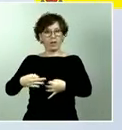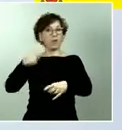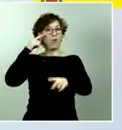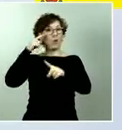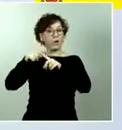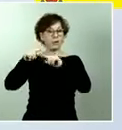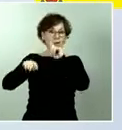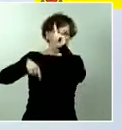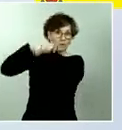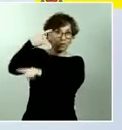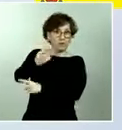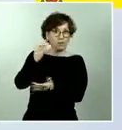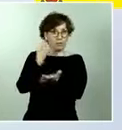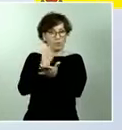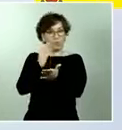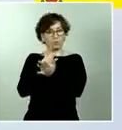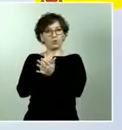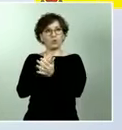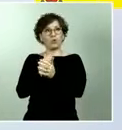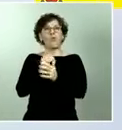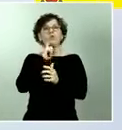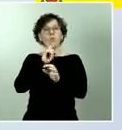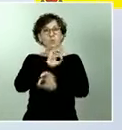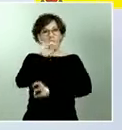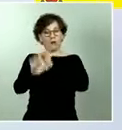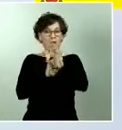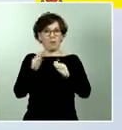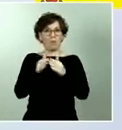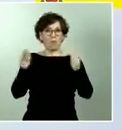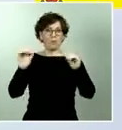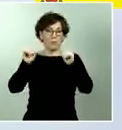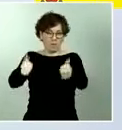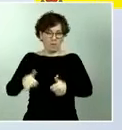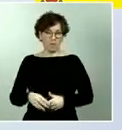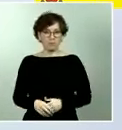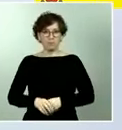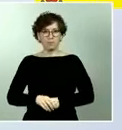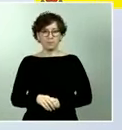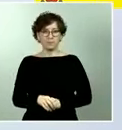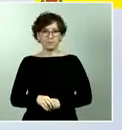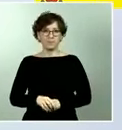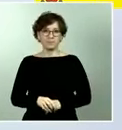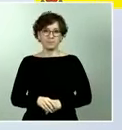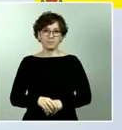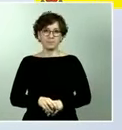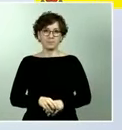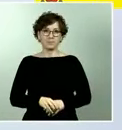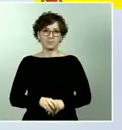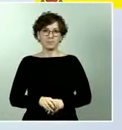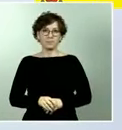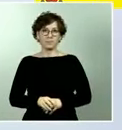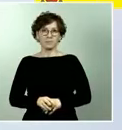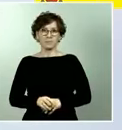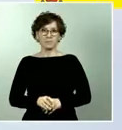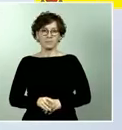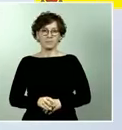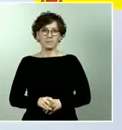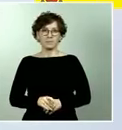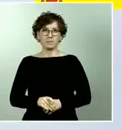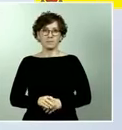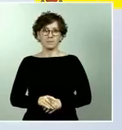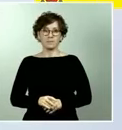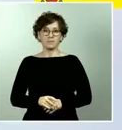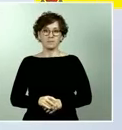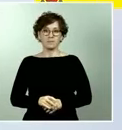curso escolar. Con toda la prudencia y toda la cautela que la lucha contra la